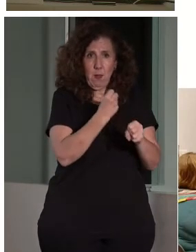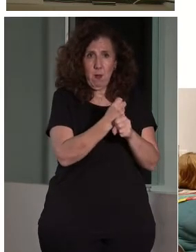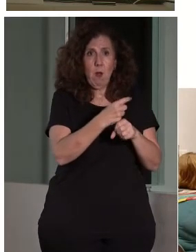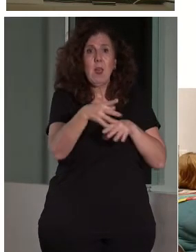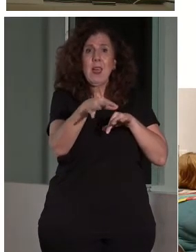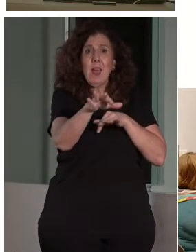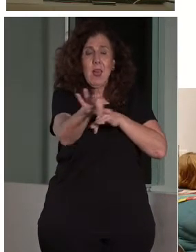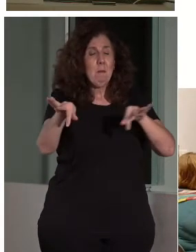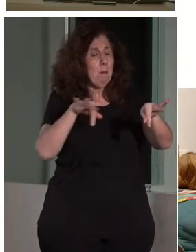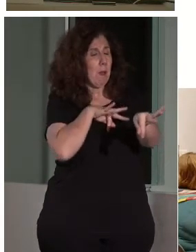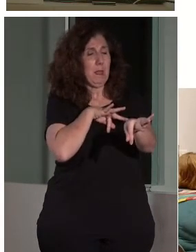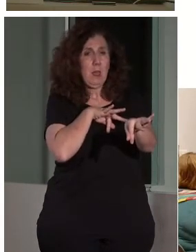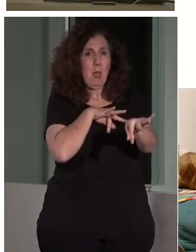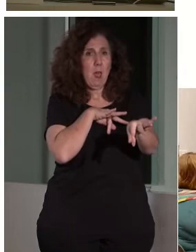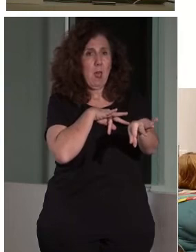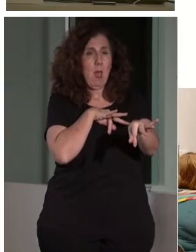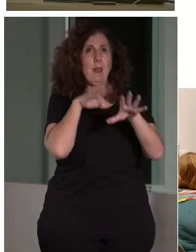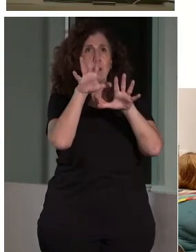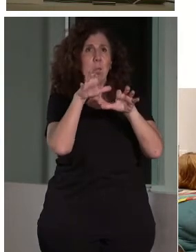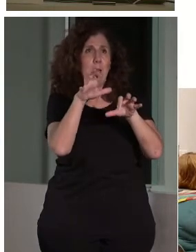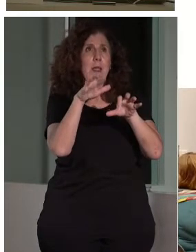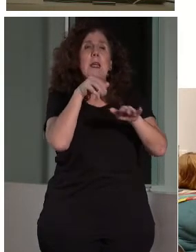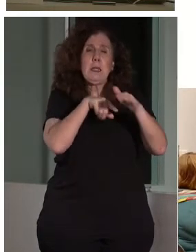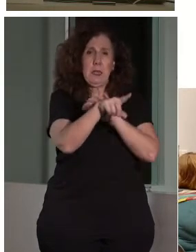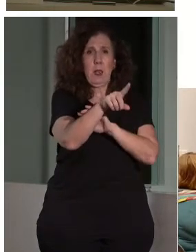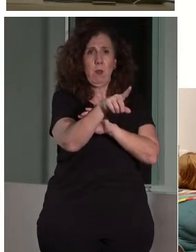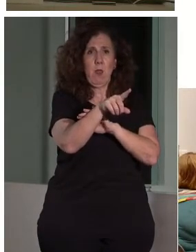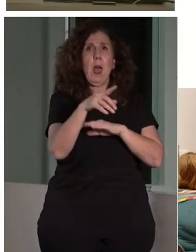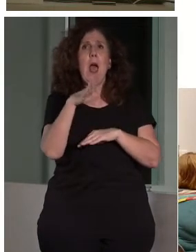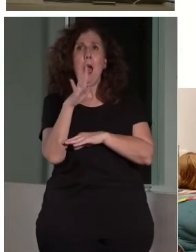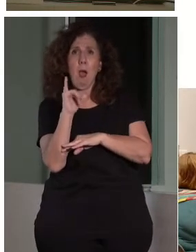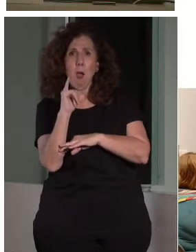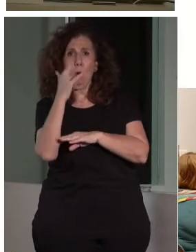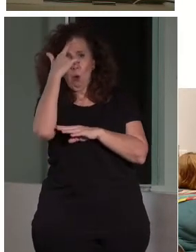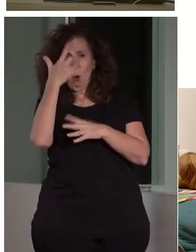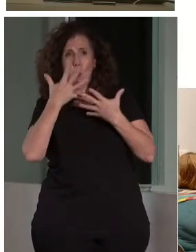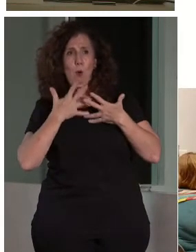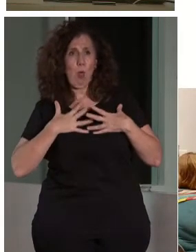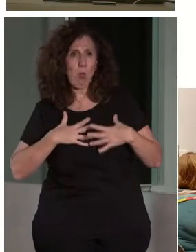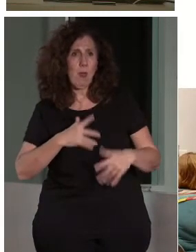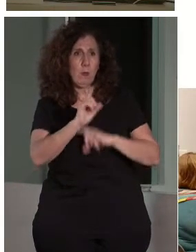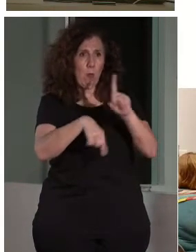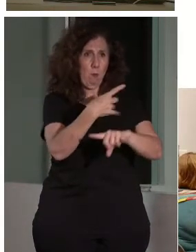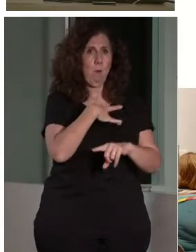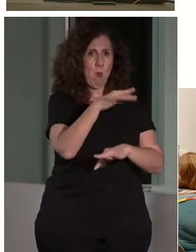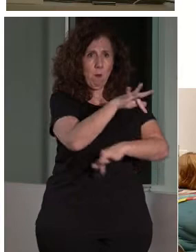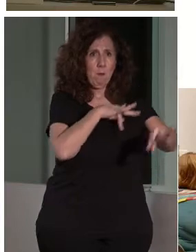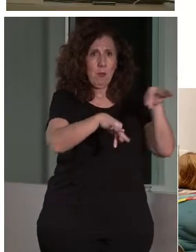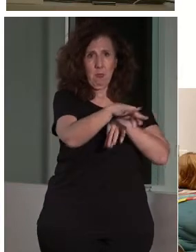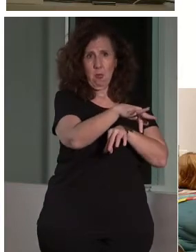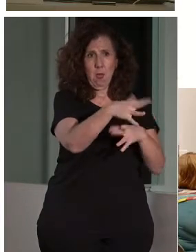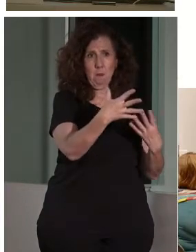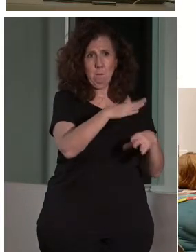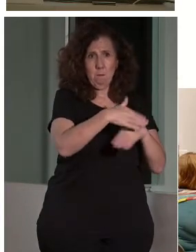se tiene. La empatía se desarrolla también y se adquiere cuando se adquieren conocimientos. Así que la formación es absolutamente fundamental,